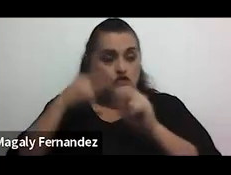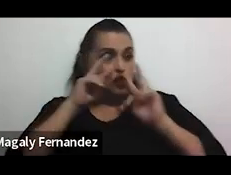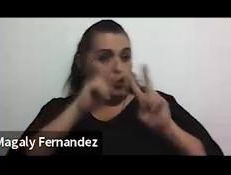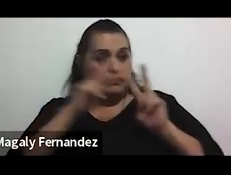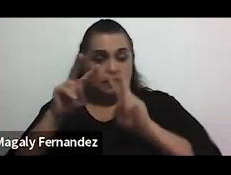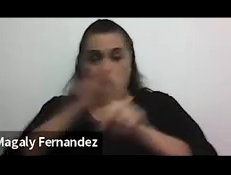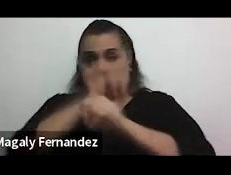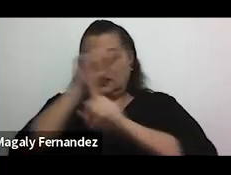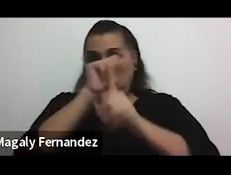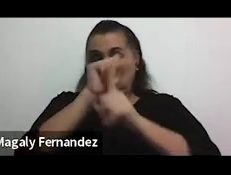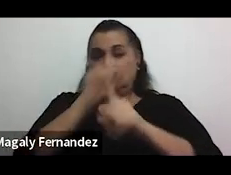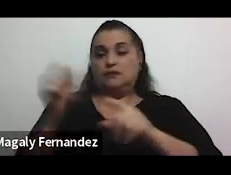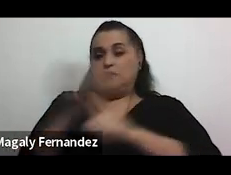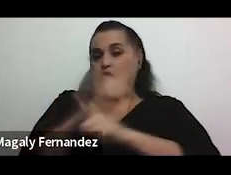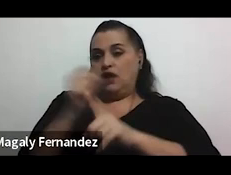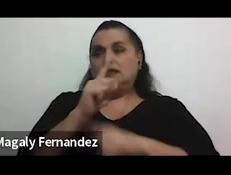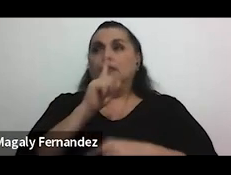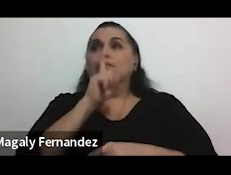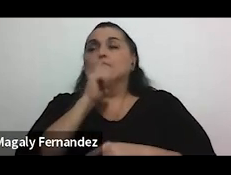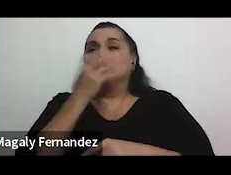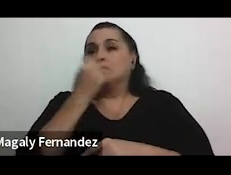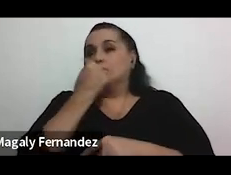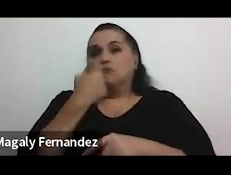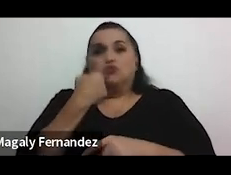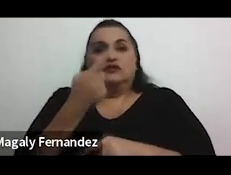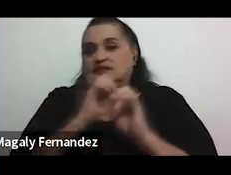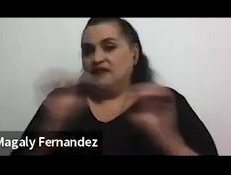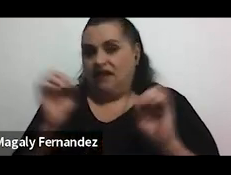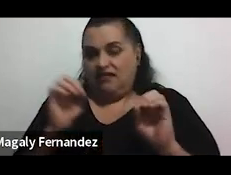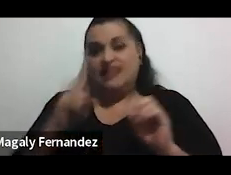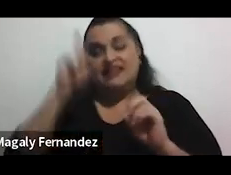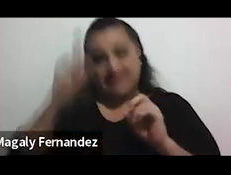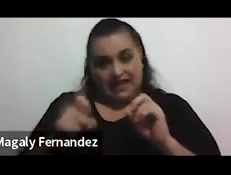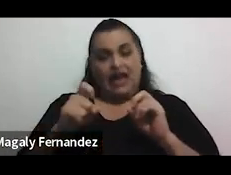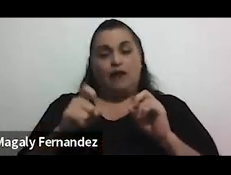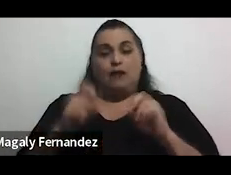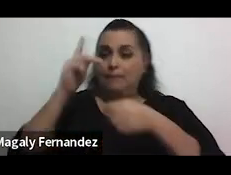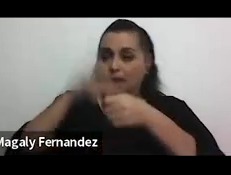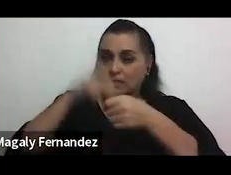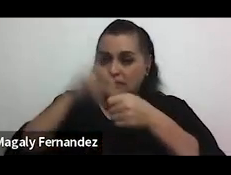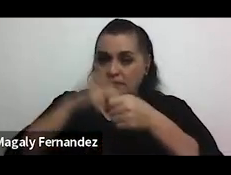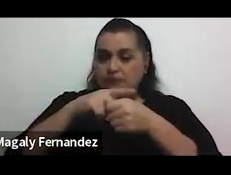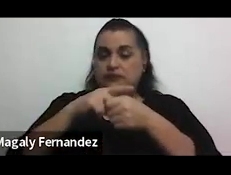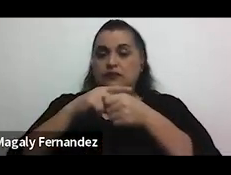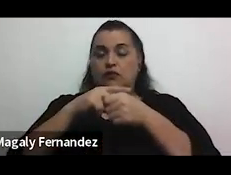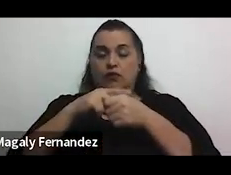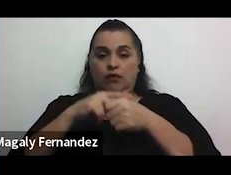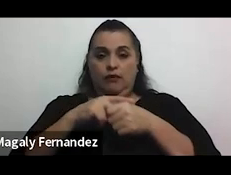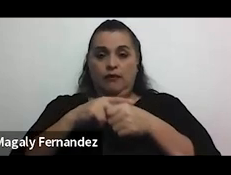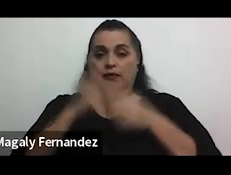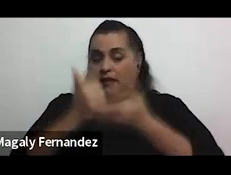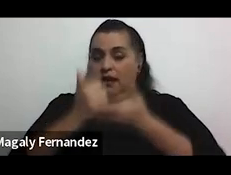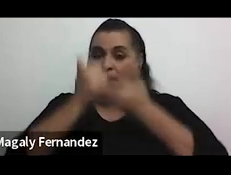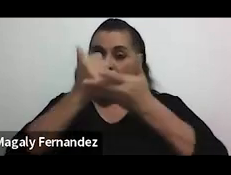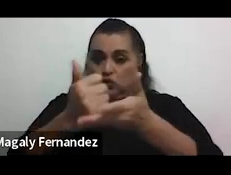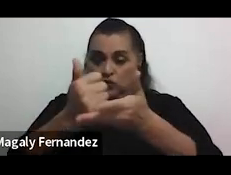violencia y quedarnos callados frente a eso sino tener precisamente esa participación que contribuya